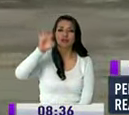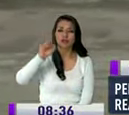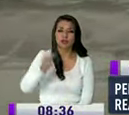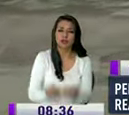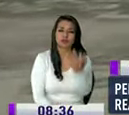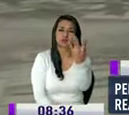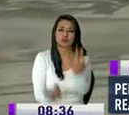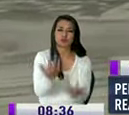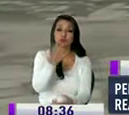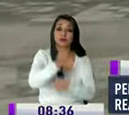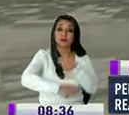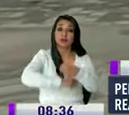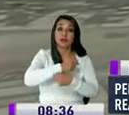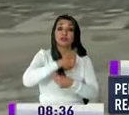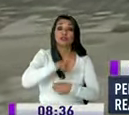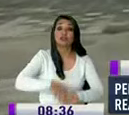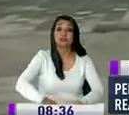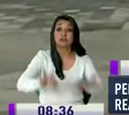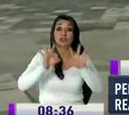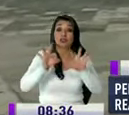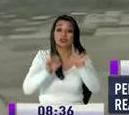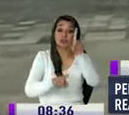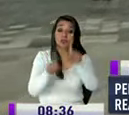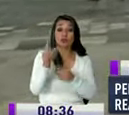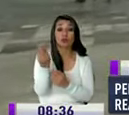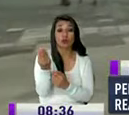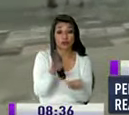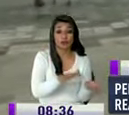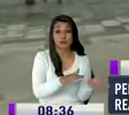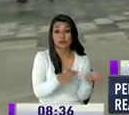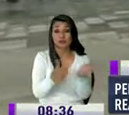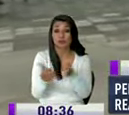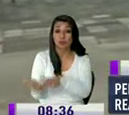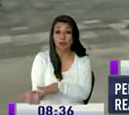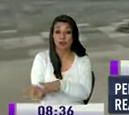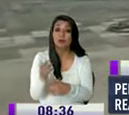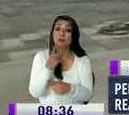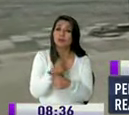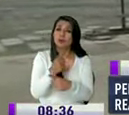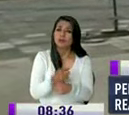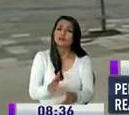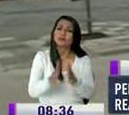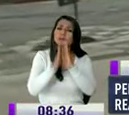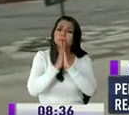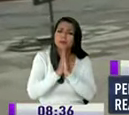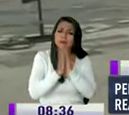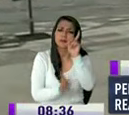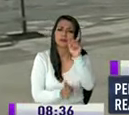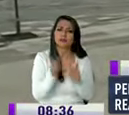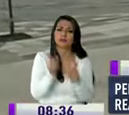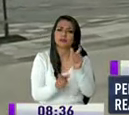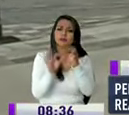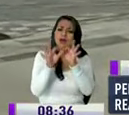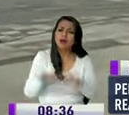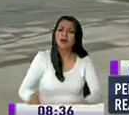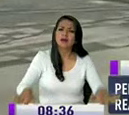en el 2008 y cobró la vida de algunos jóvenes entonces llamar también a la ciudadanía para hacer conciencia que este espacio